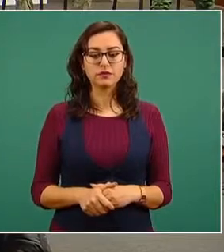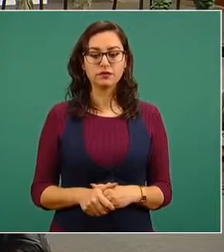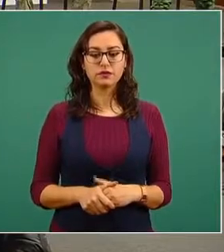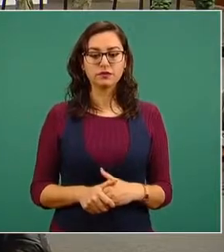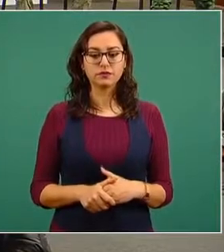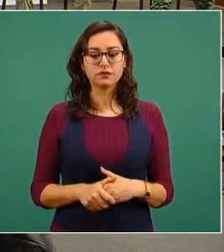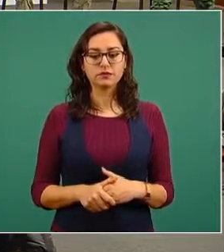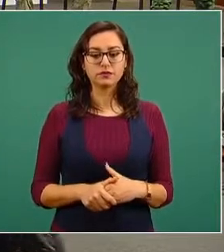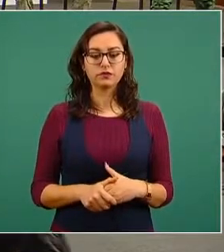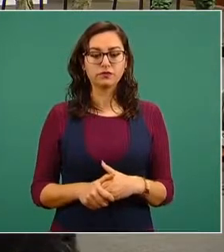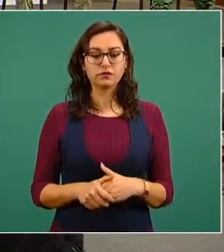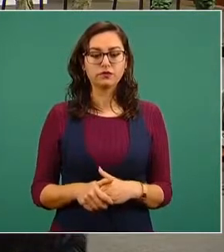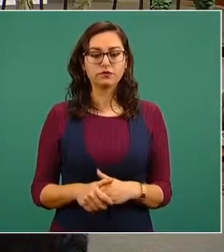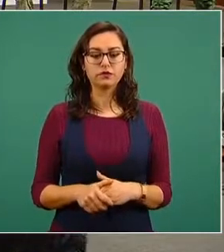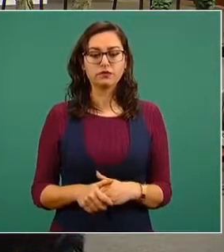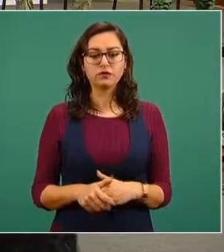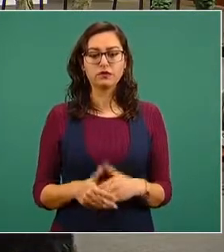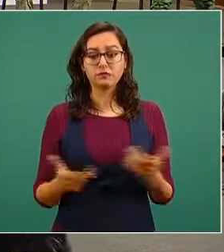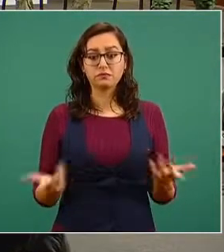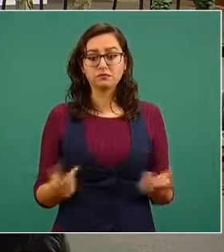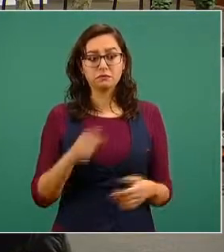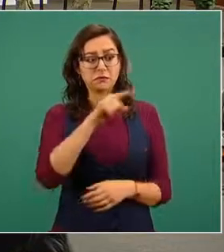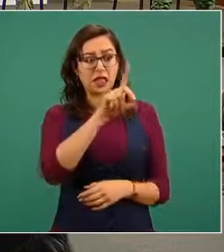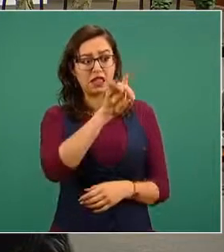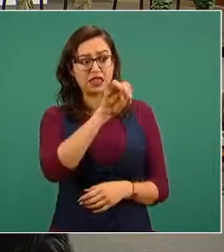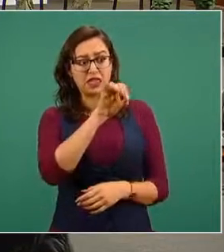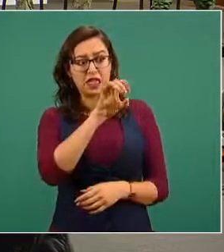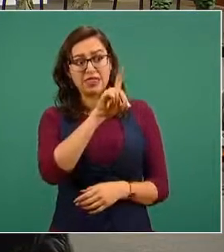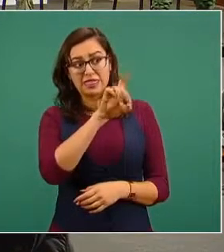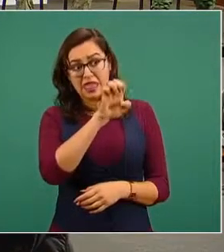¿Por qué hicieron esta investigación así? Sí,